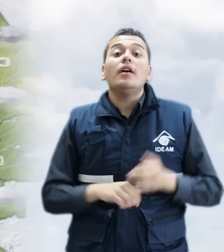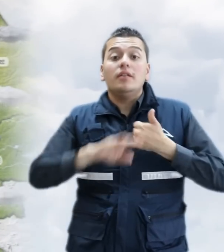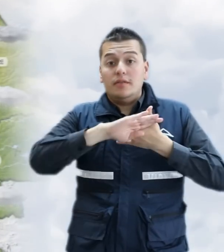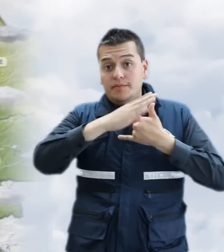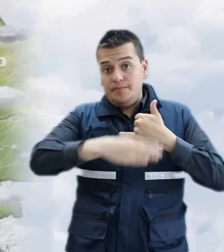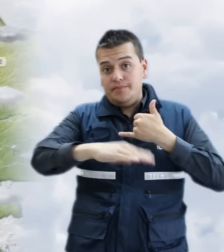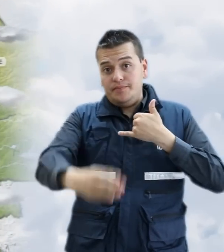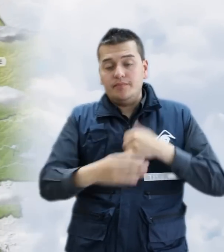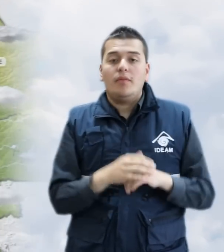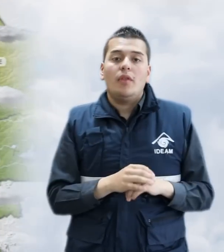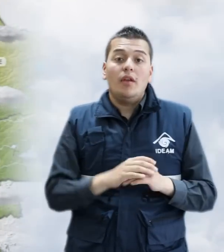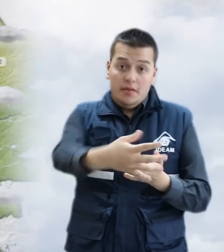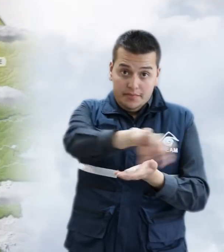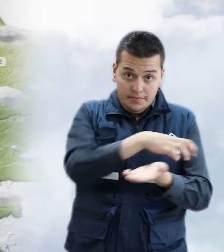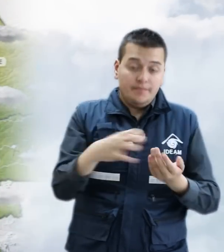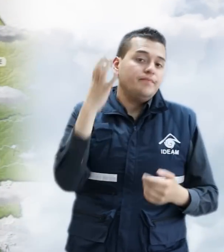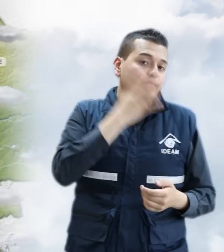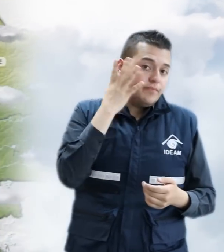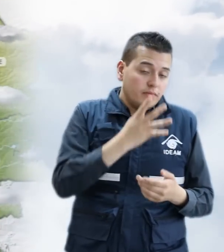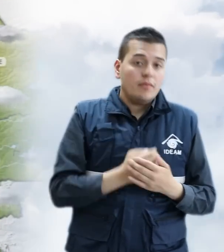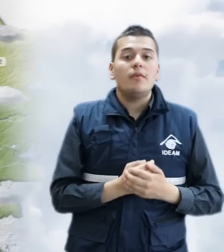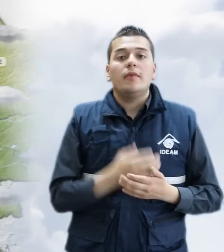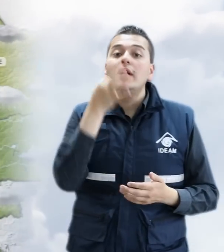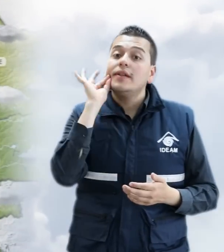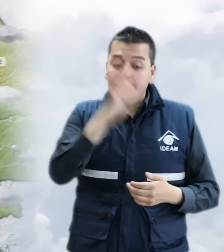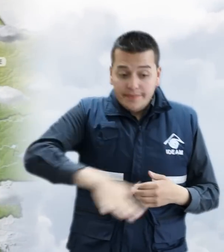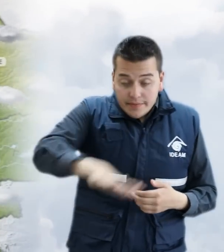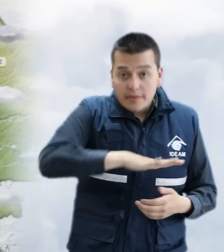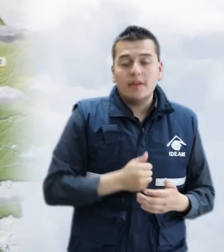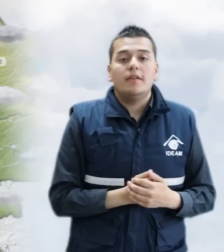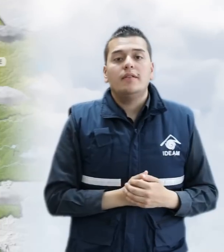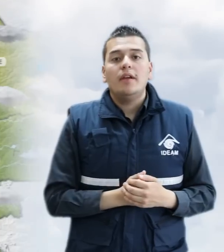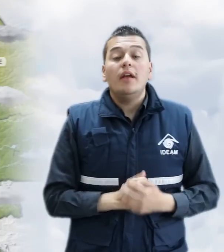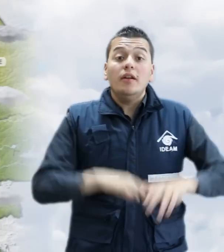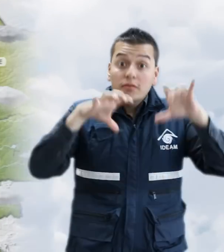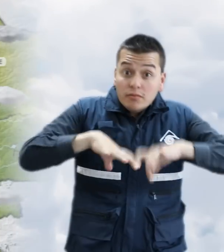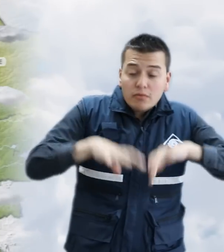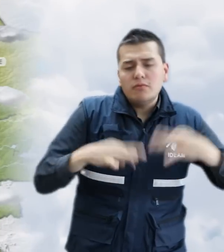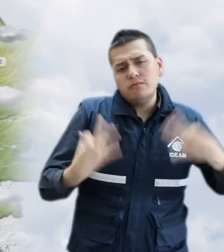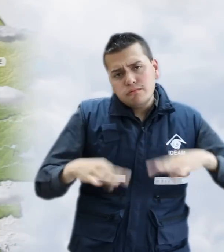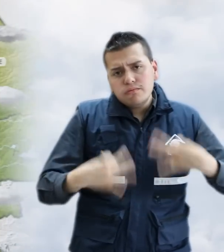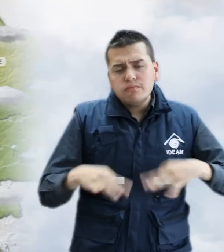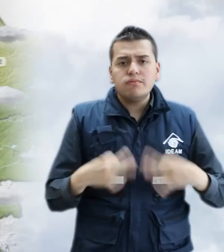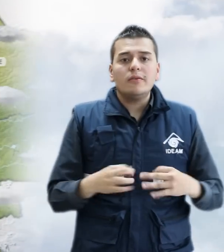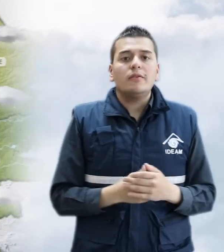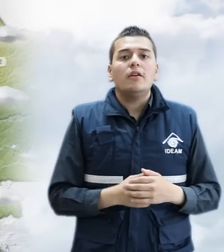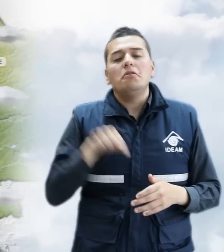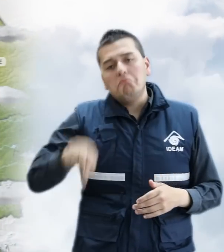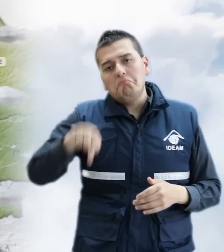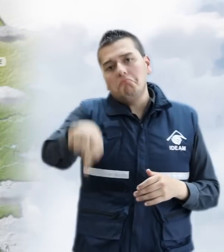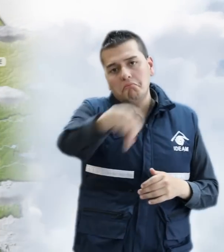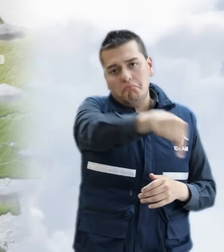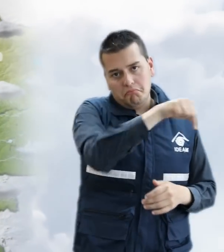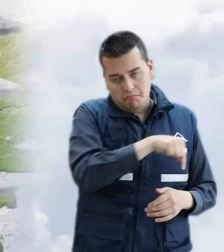andina, en los santanderes, en el eje cafetero y lluvias ligeras sobre el resto de